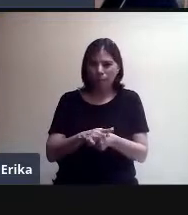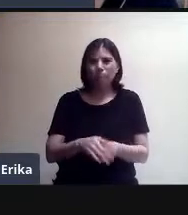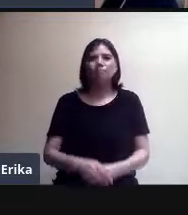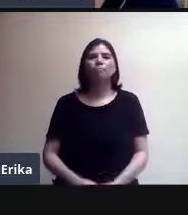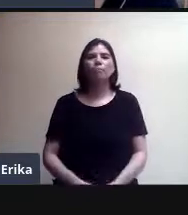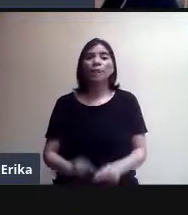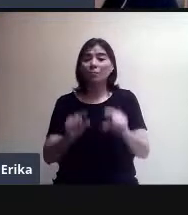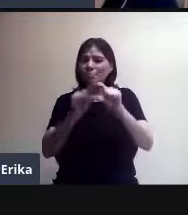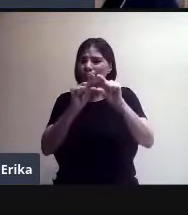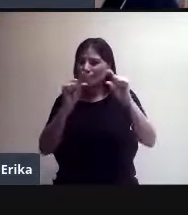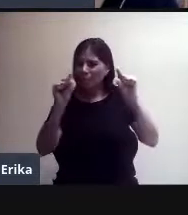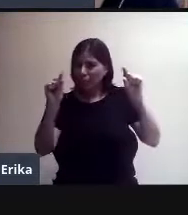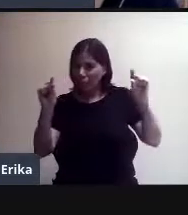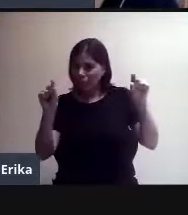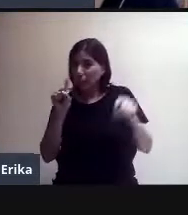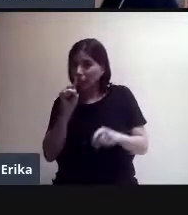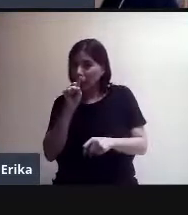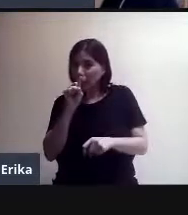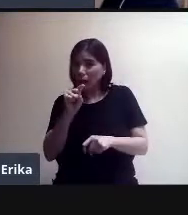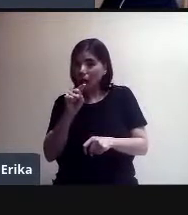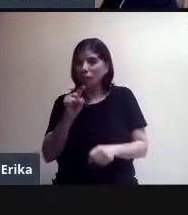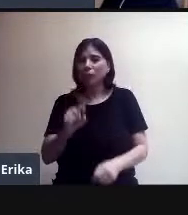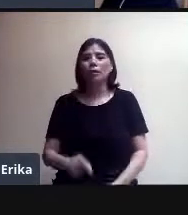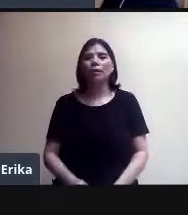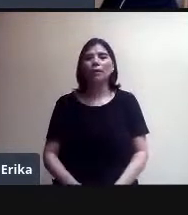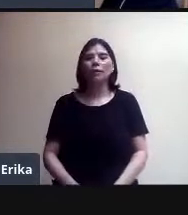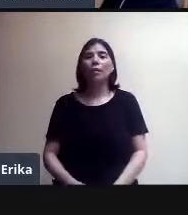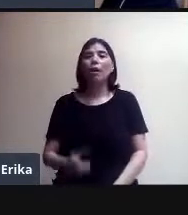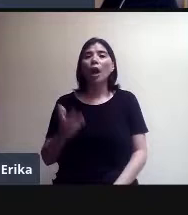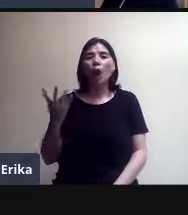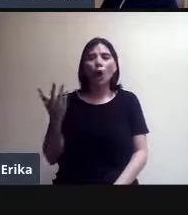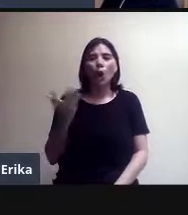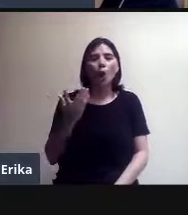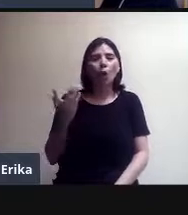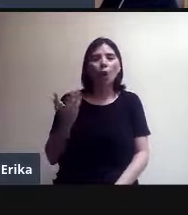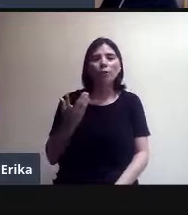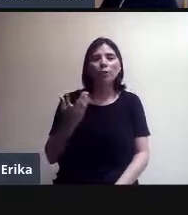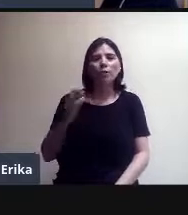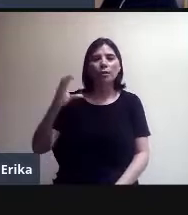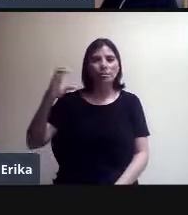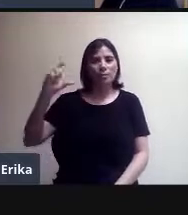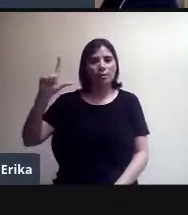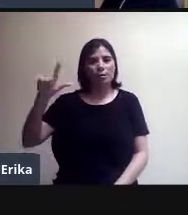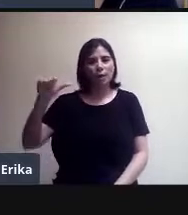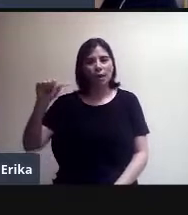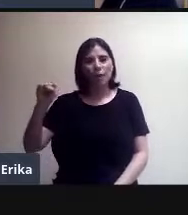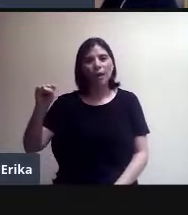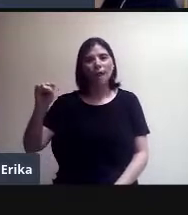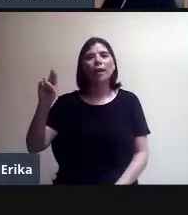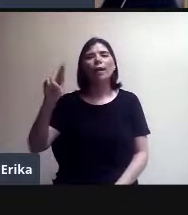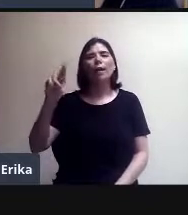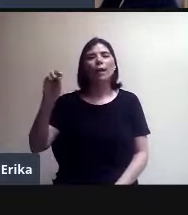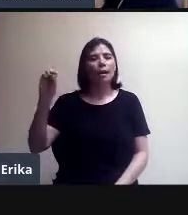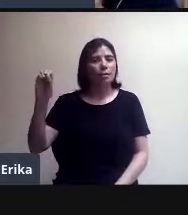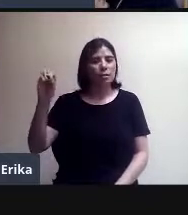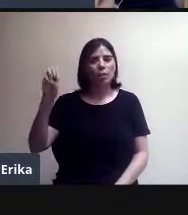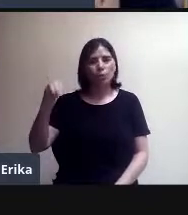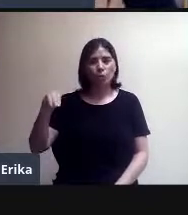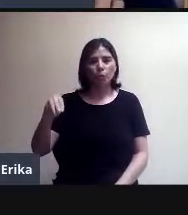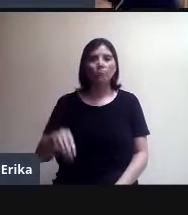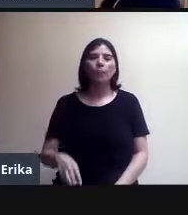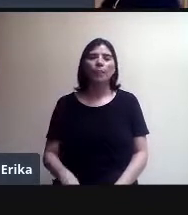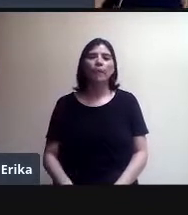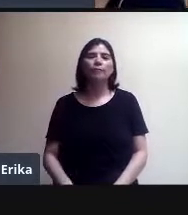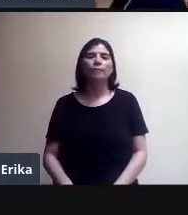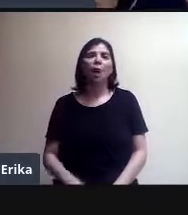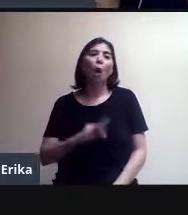está aquí, lo hizo desde su classroom. Algo muy importante, incluso les dice, se vale estar en